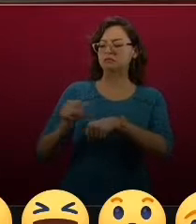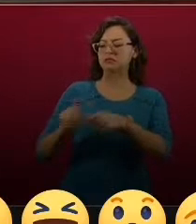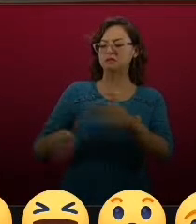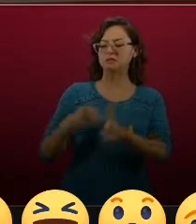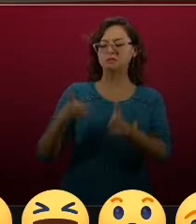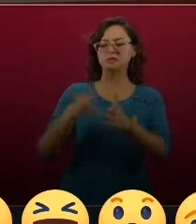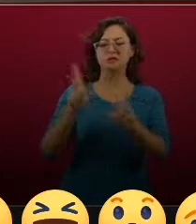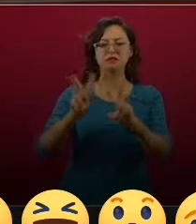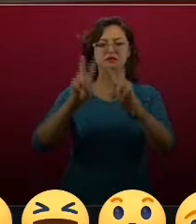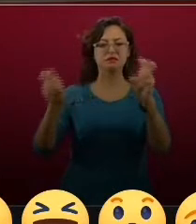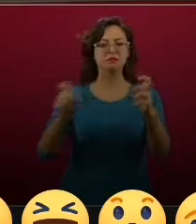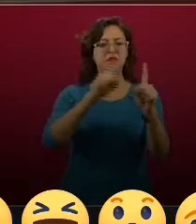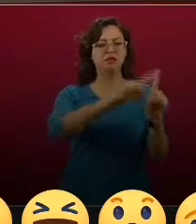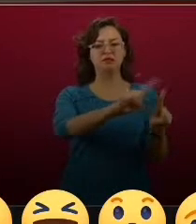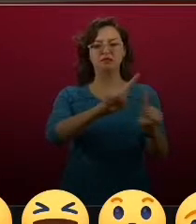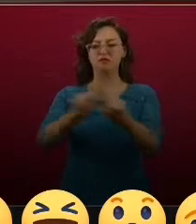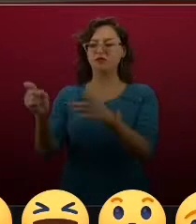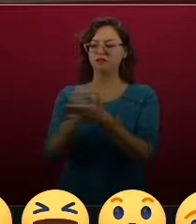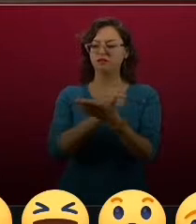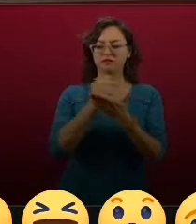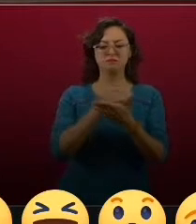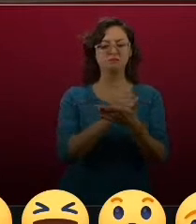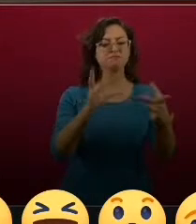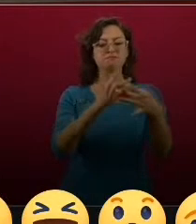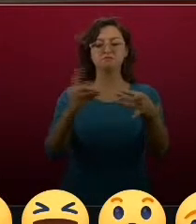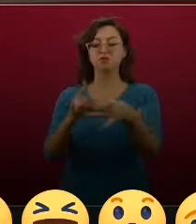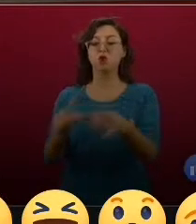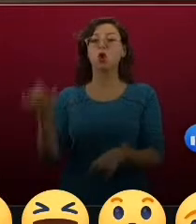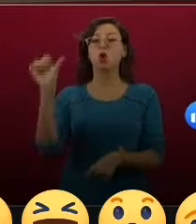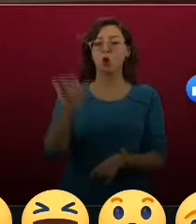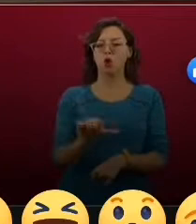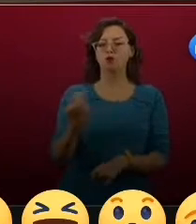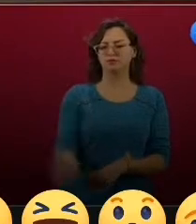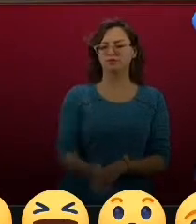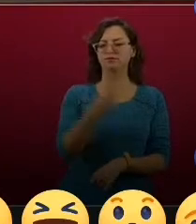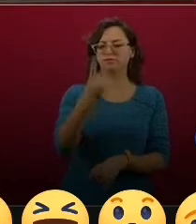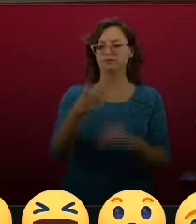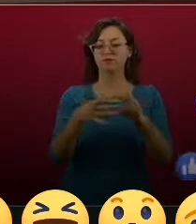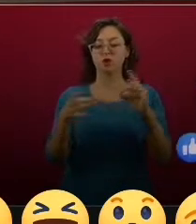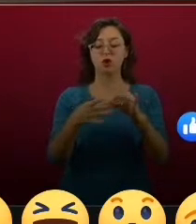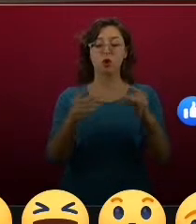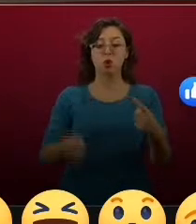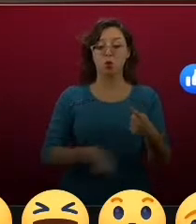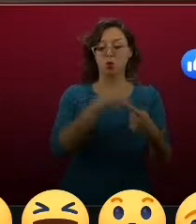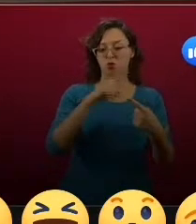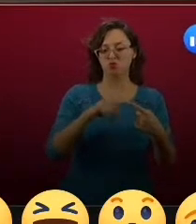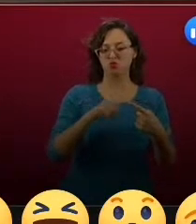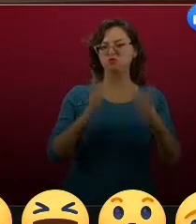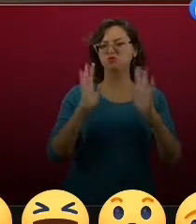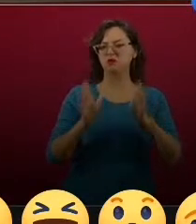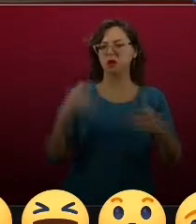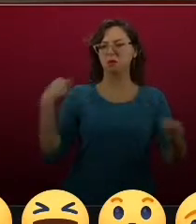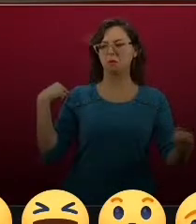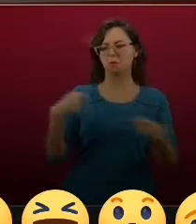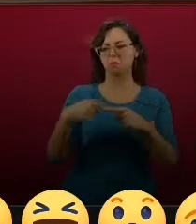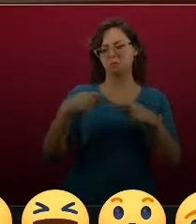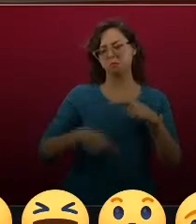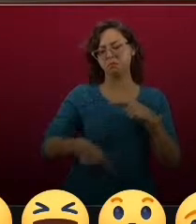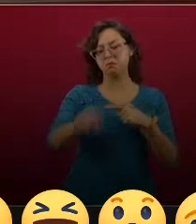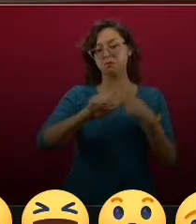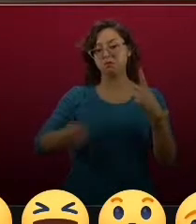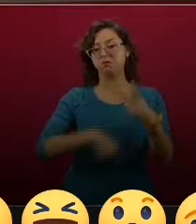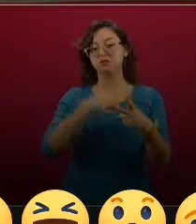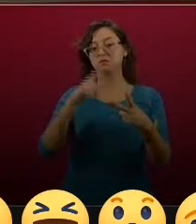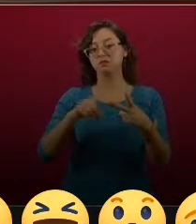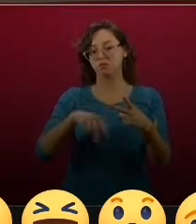créditos. El día de hoy les voy a presentar dos, uno que ya está en funciones y uno que va a empezar a trabajar en el segundo bimestre